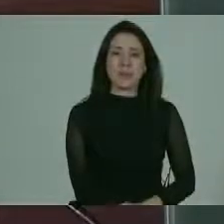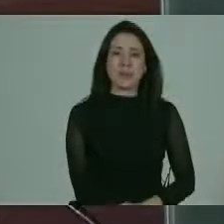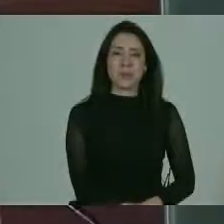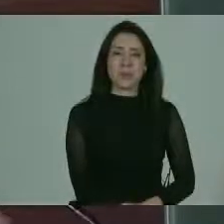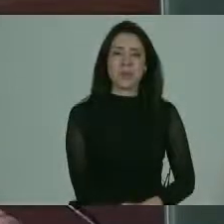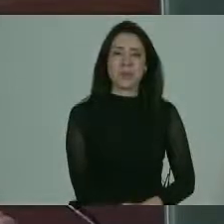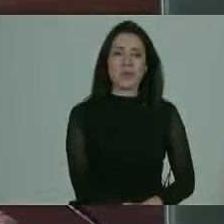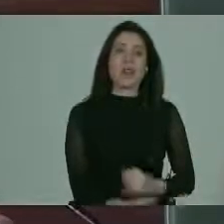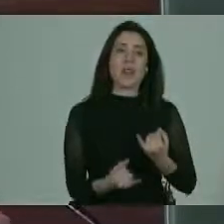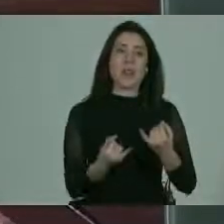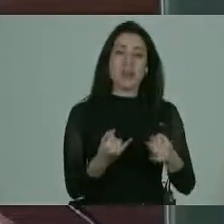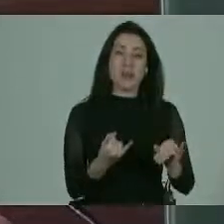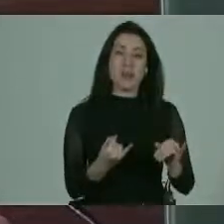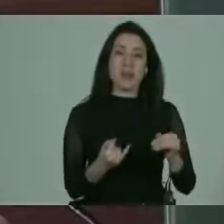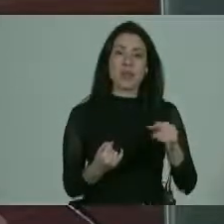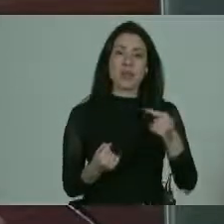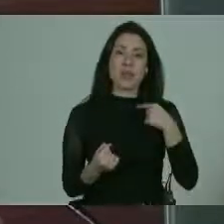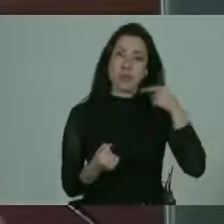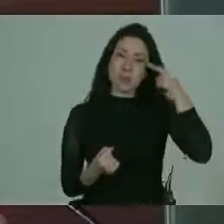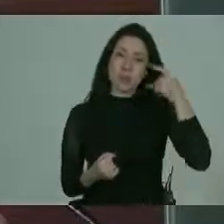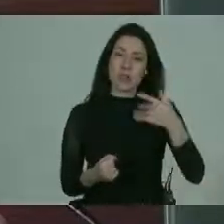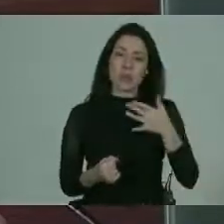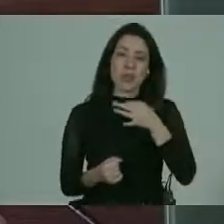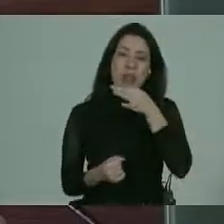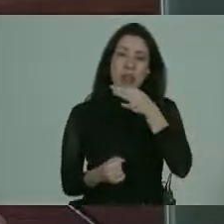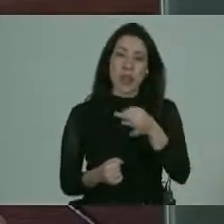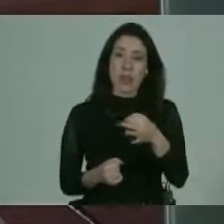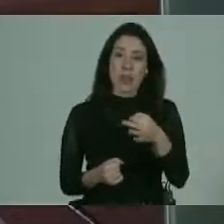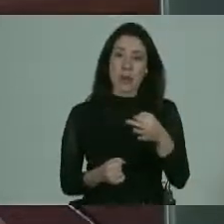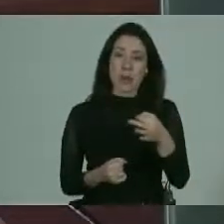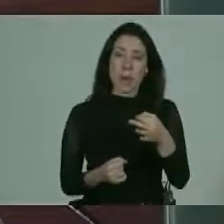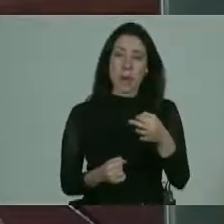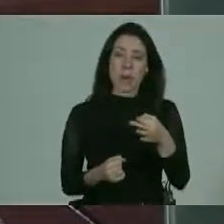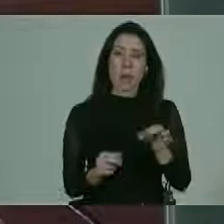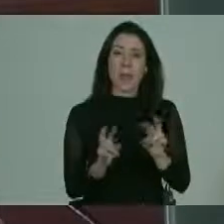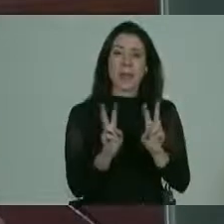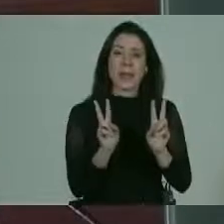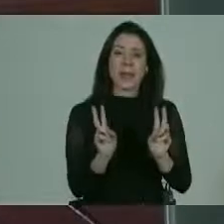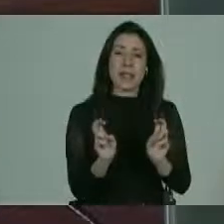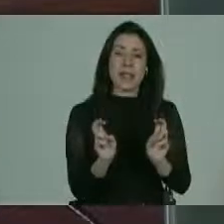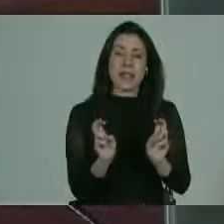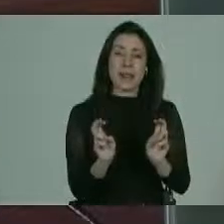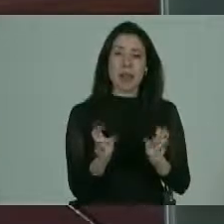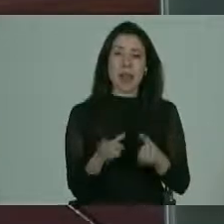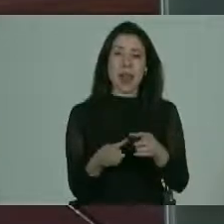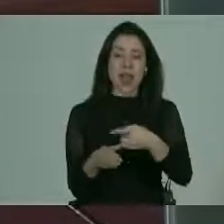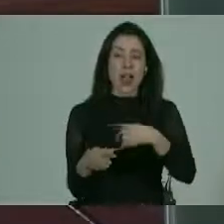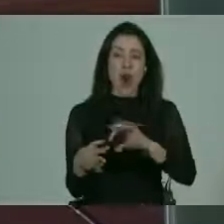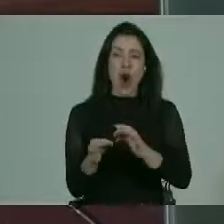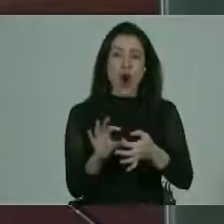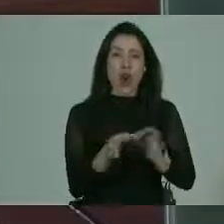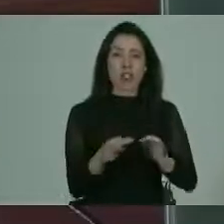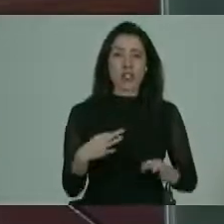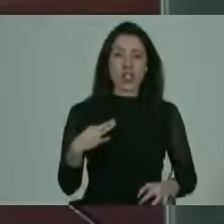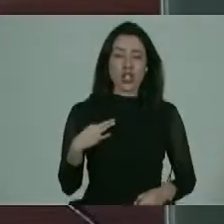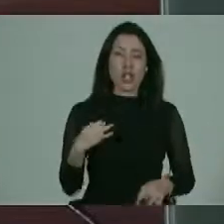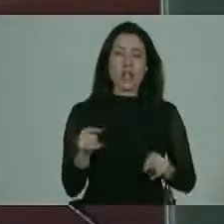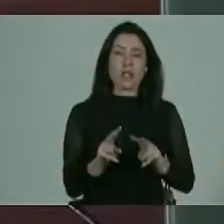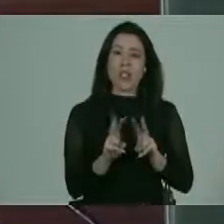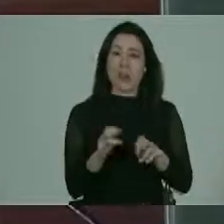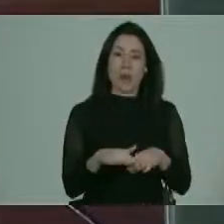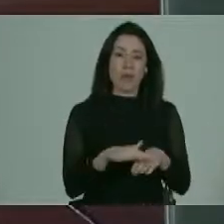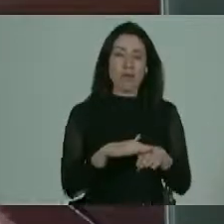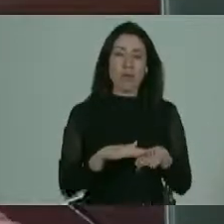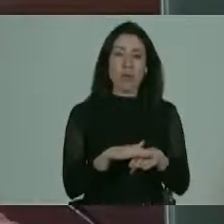y por último me parece importante lo que decíamos antes o sea el tema del colectivo de las organizaciones civiles es un tema